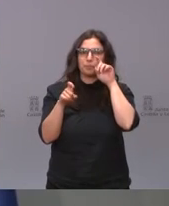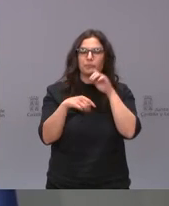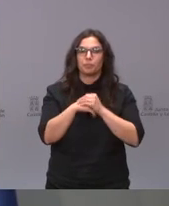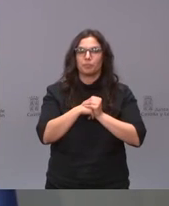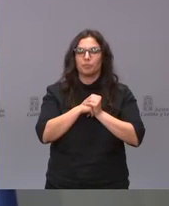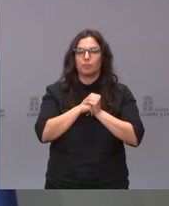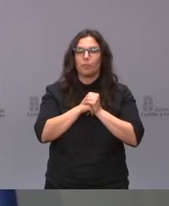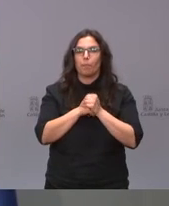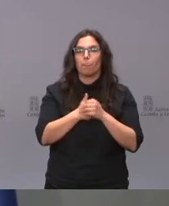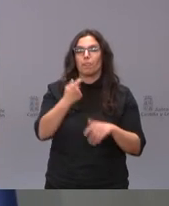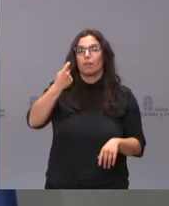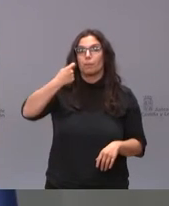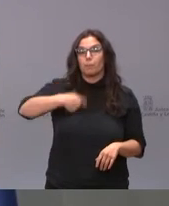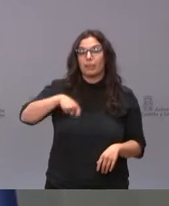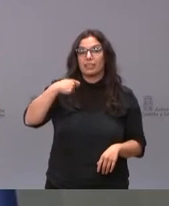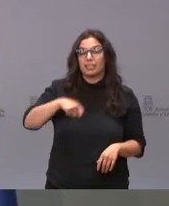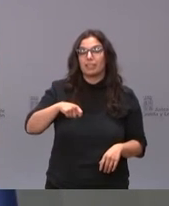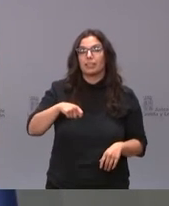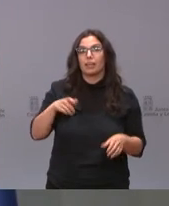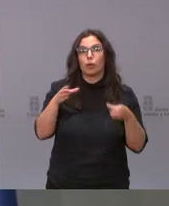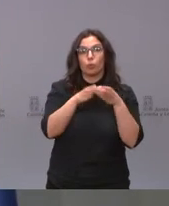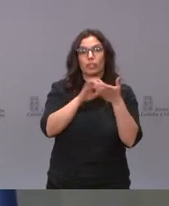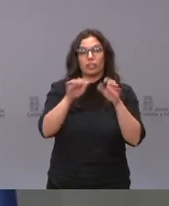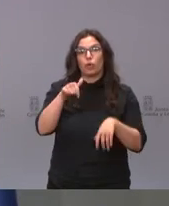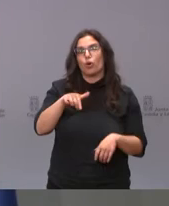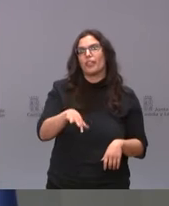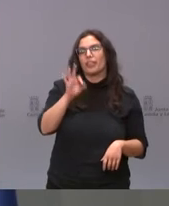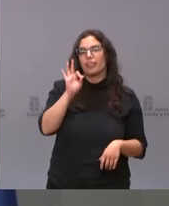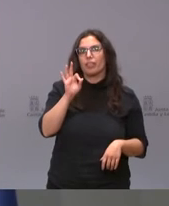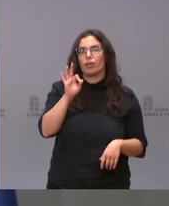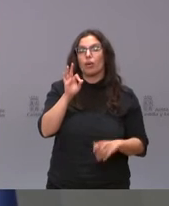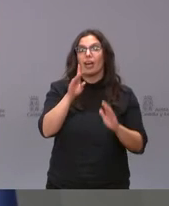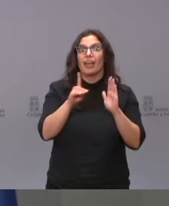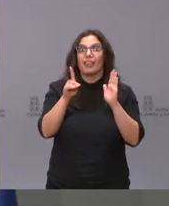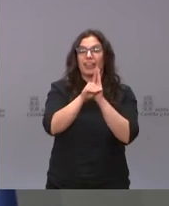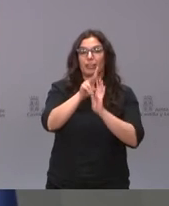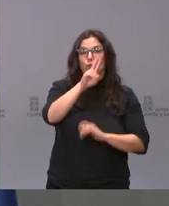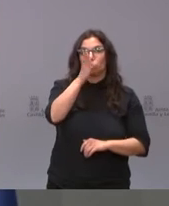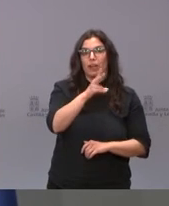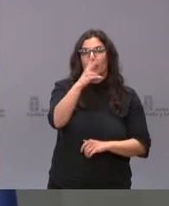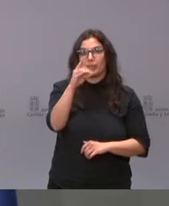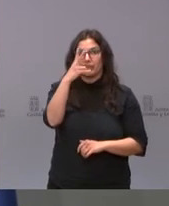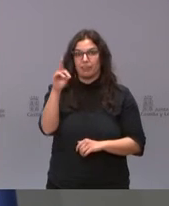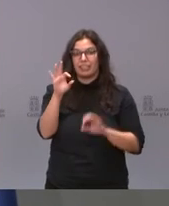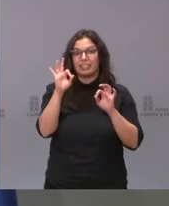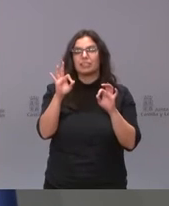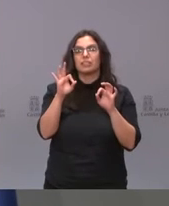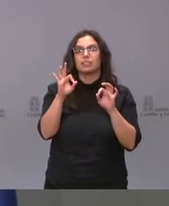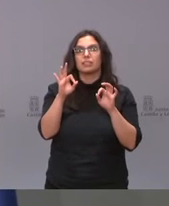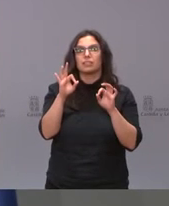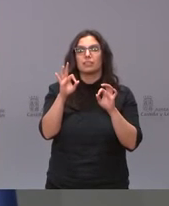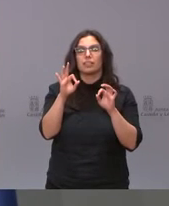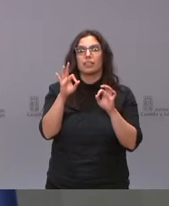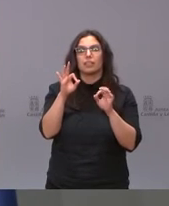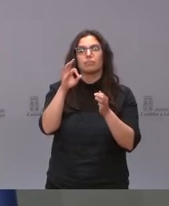presidente de la junta ha decidido hoy suspender el decreto 2 barra 2020 de prestaciones obligatorias